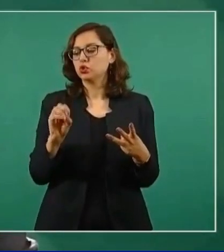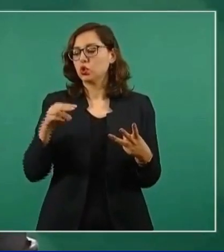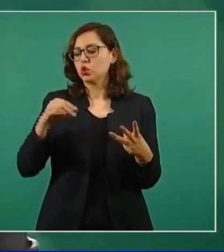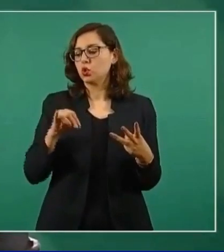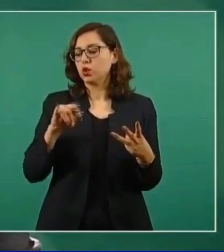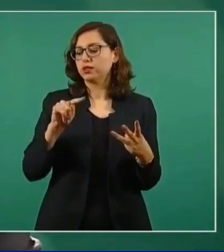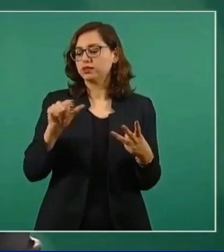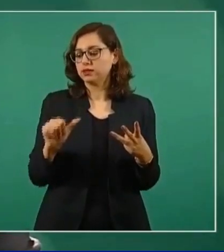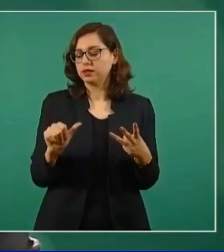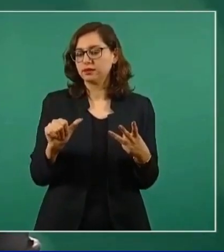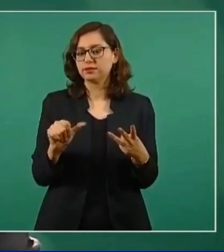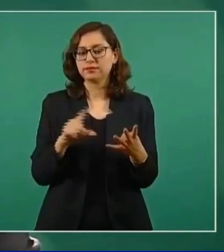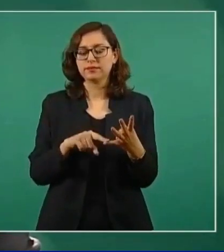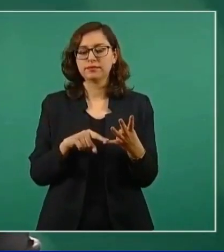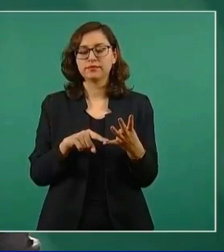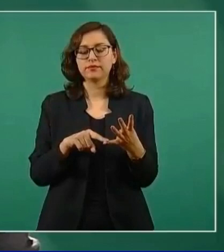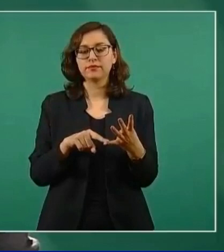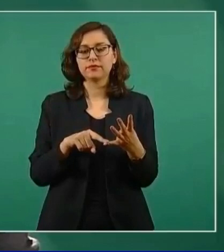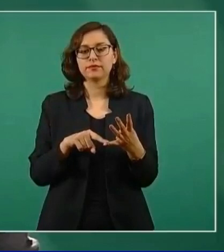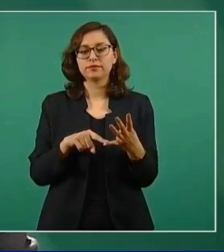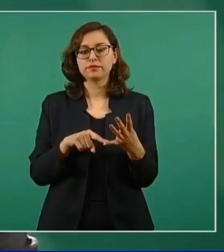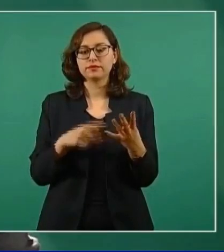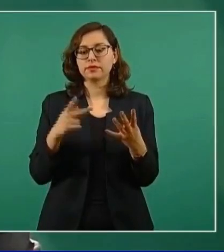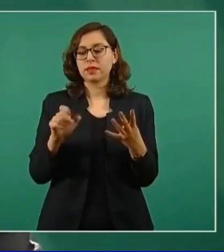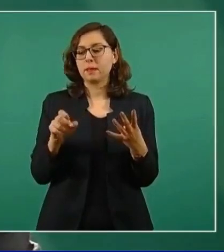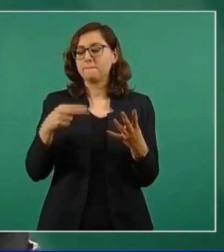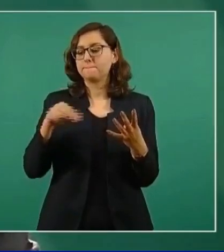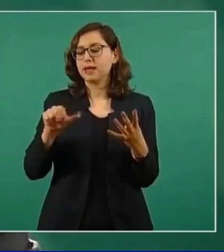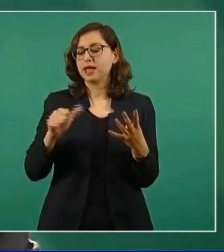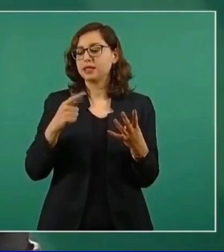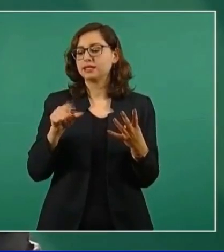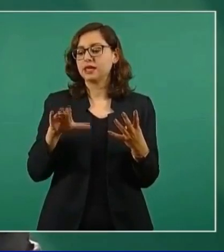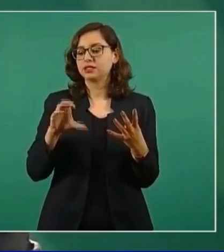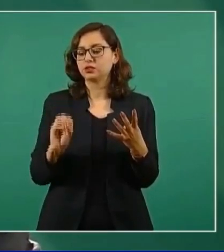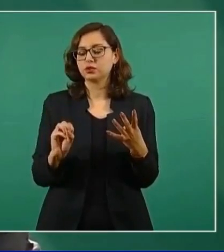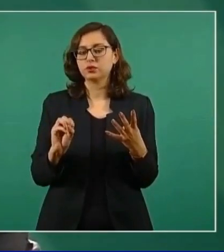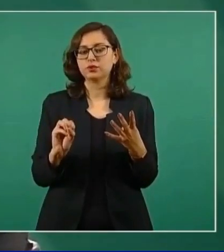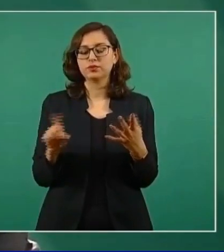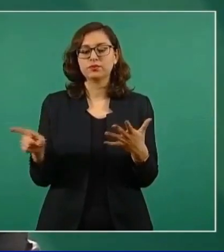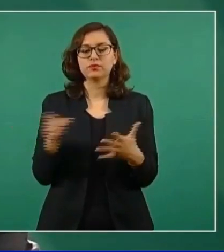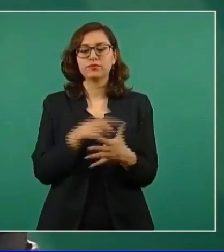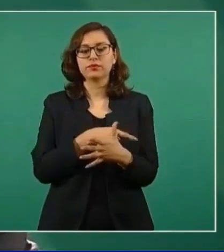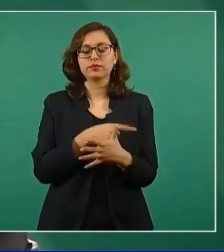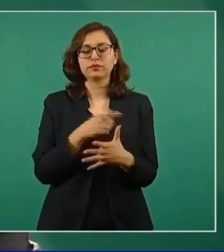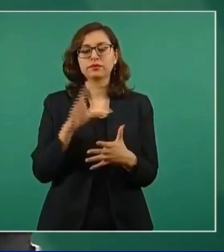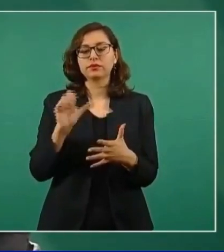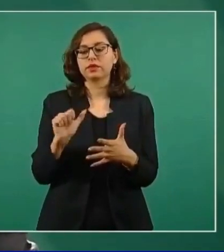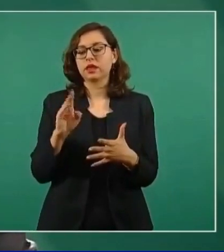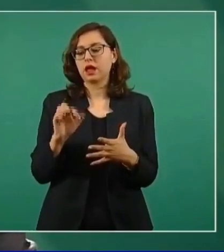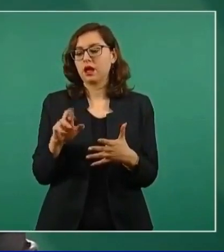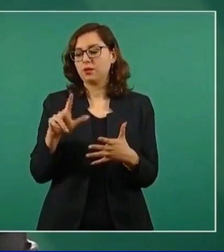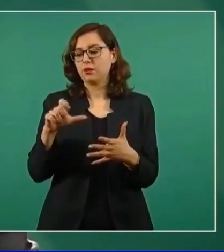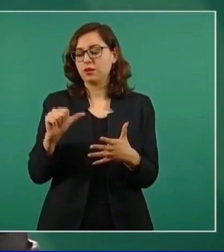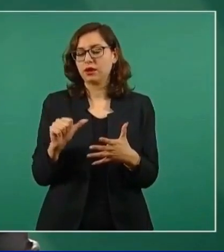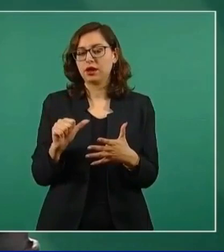vamos a estar en Peñasco, vamos a estar en Caborca,